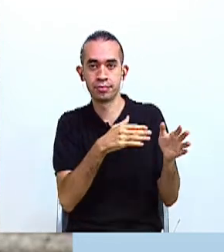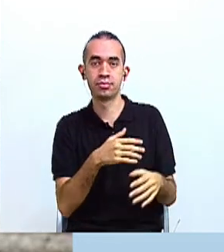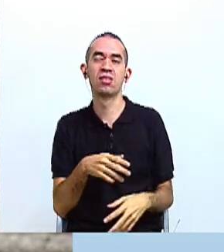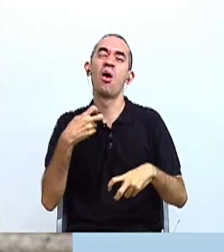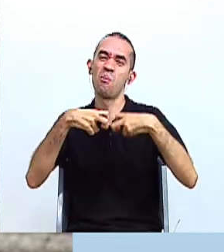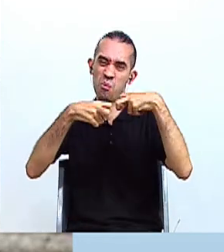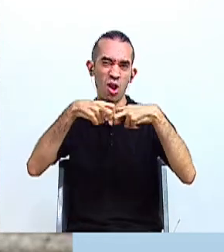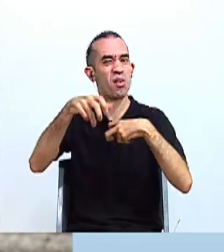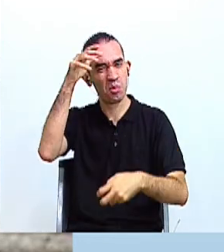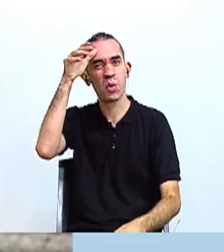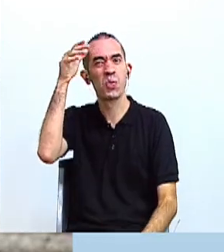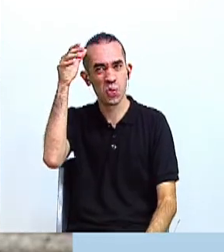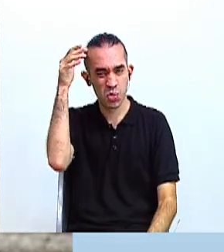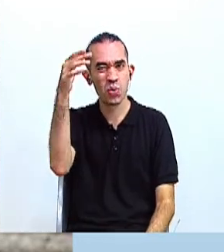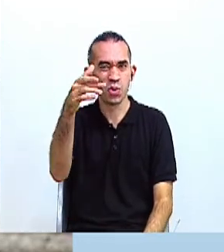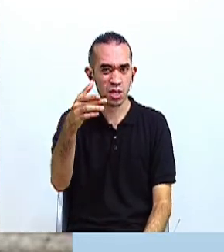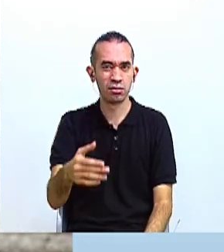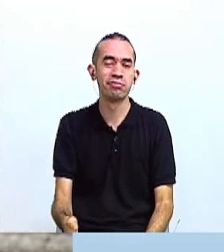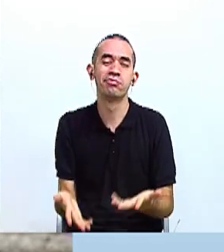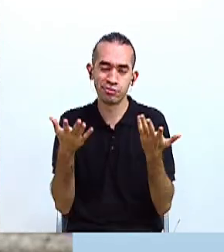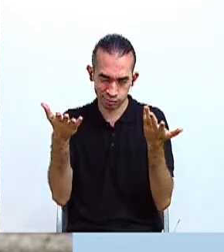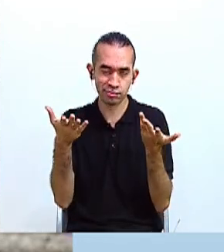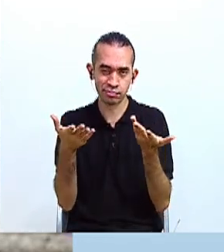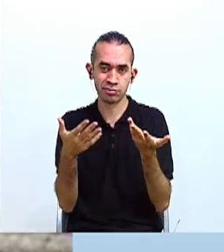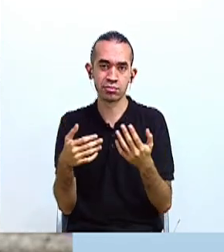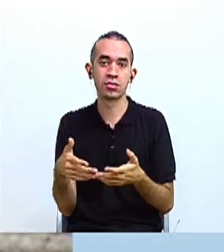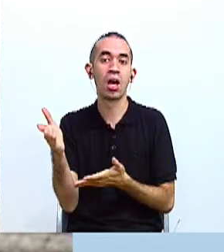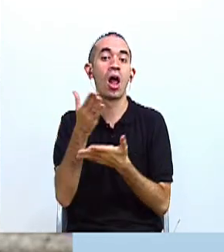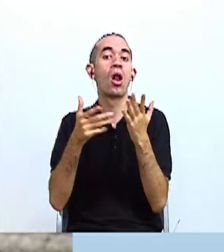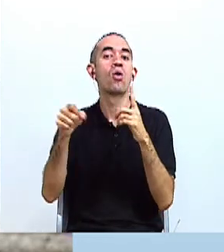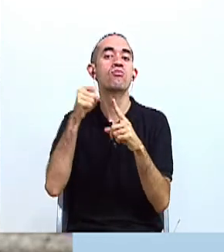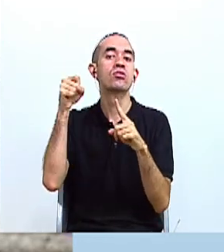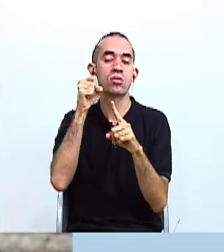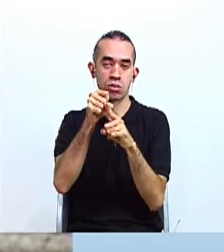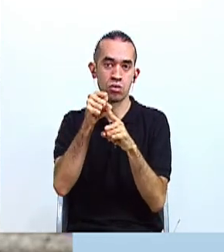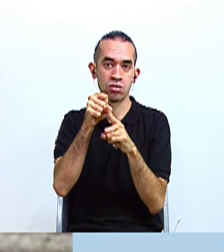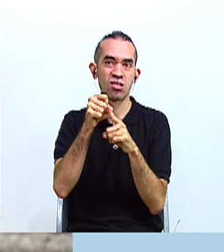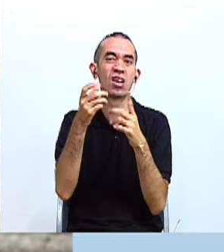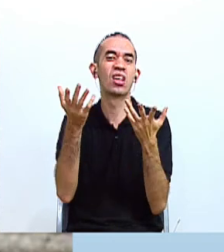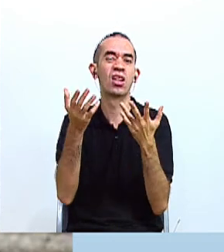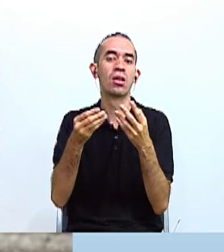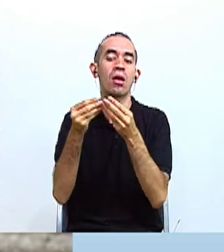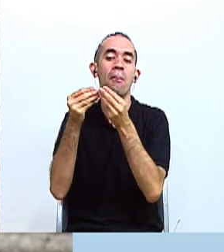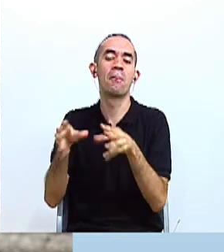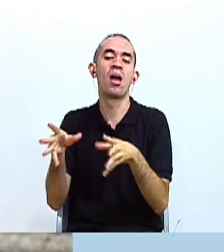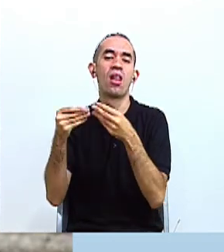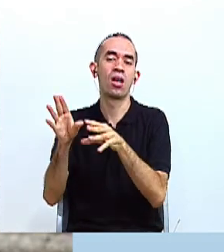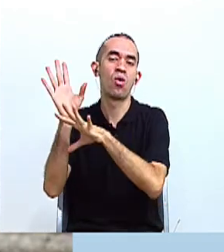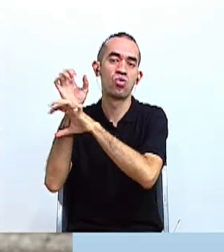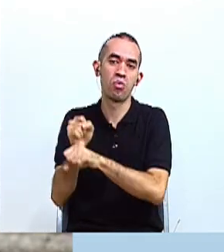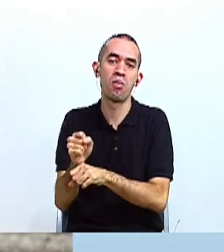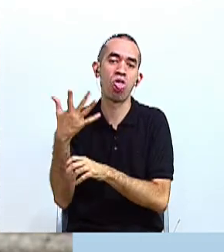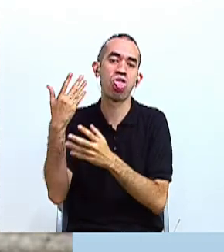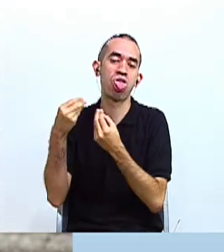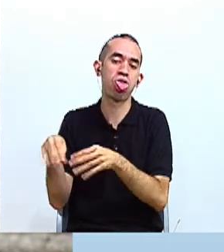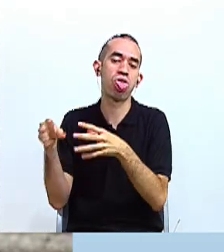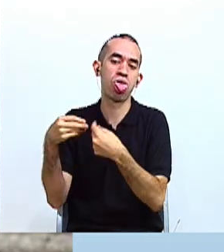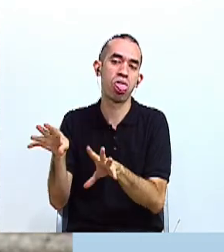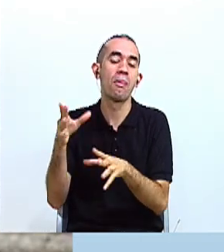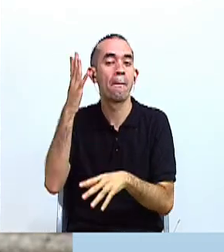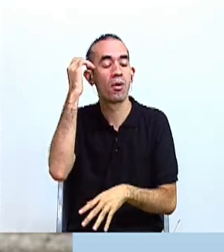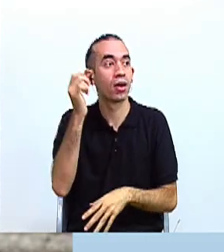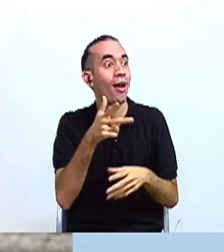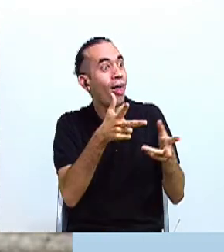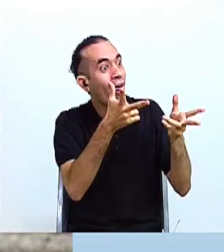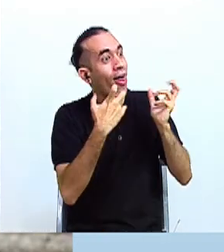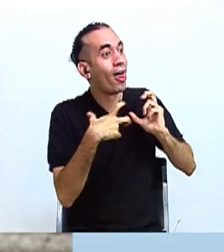problema de la cultura. Efectivamente, se han dado situaciones en las cuales se van perdiendo costumbres y tradiciones por absorción